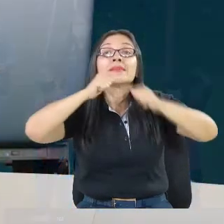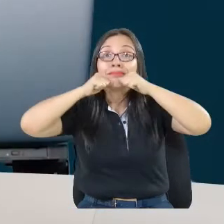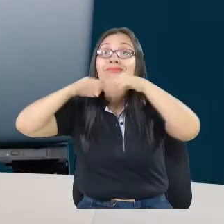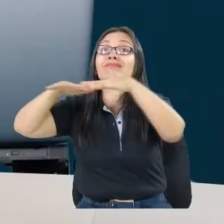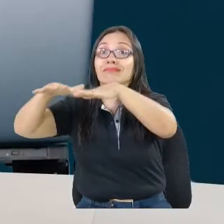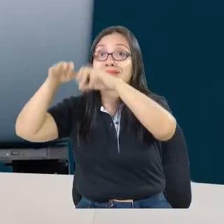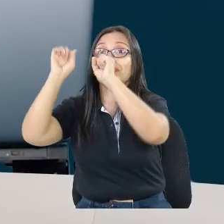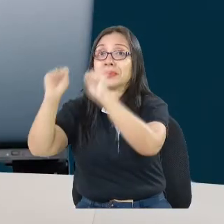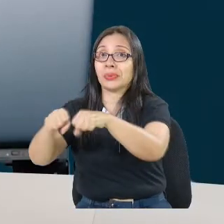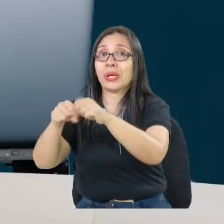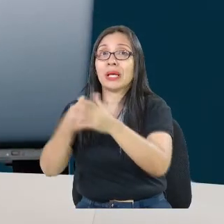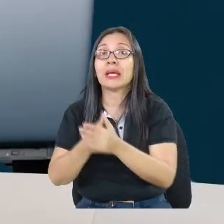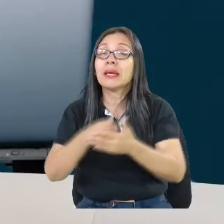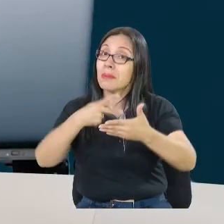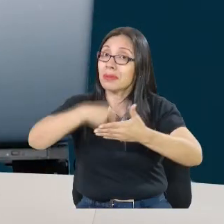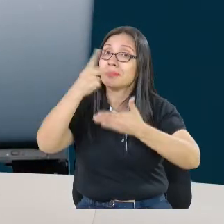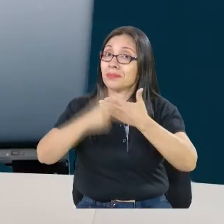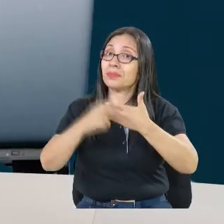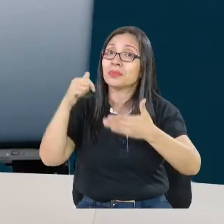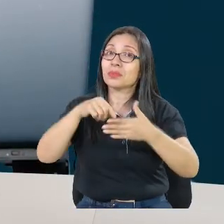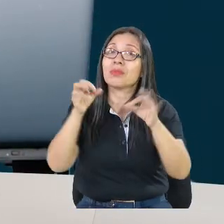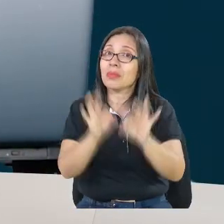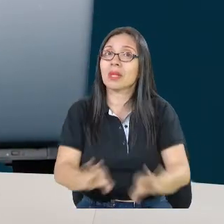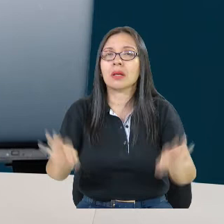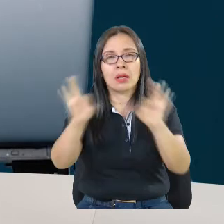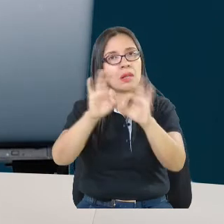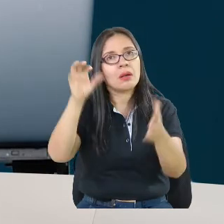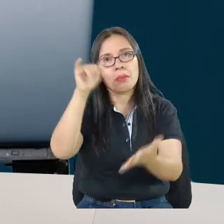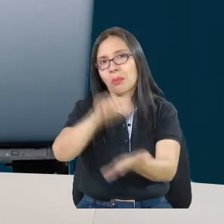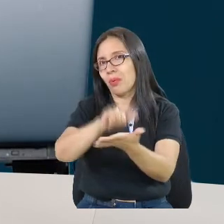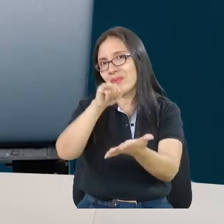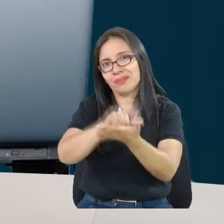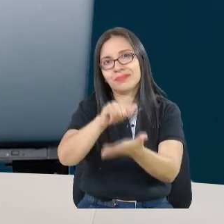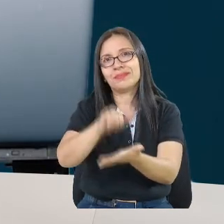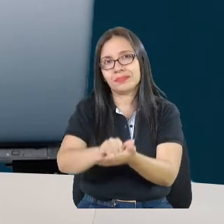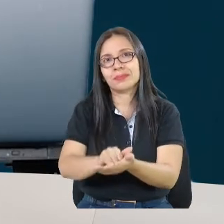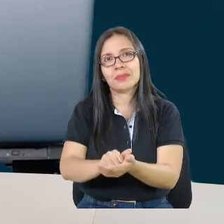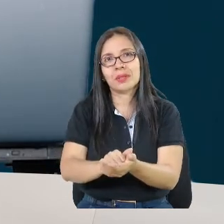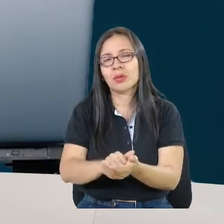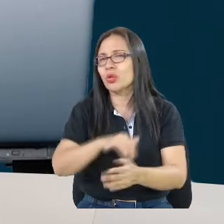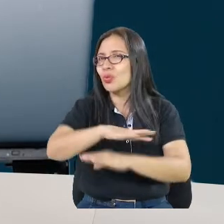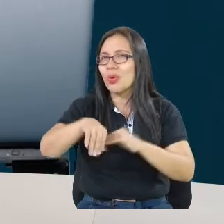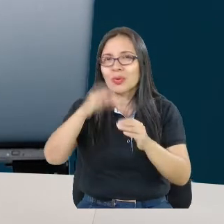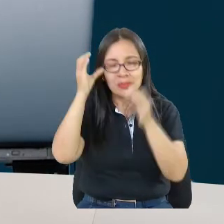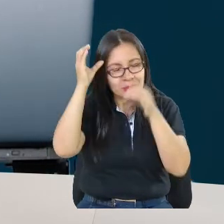para el proyecto. Y por eso les llevamos a ellos también todo el conocimiento.